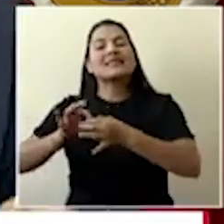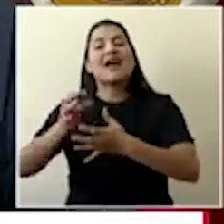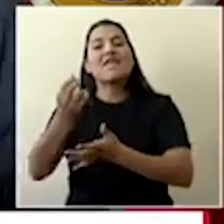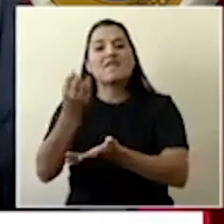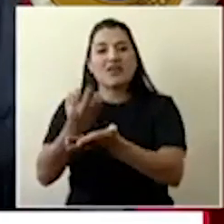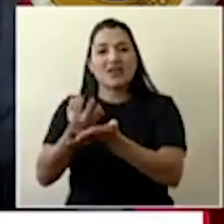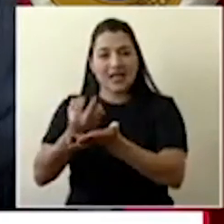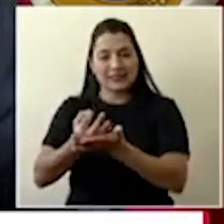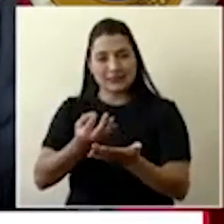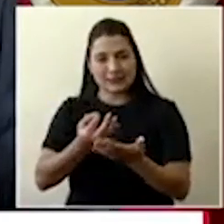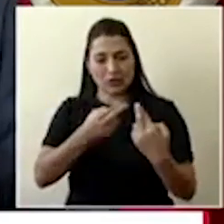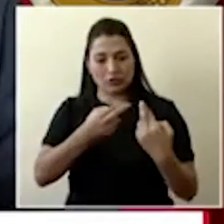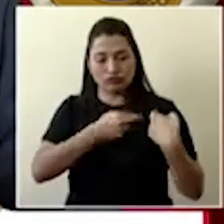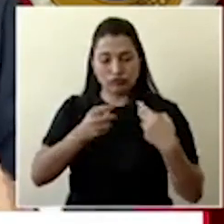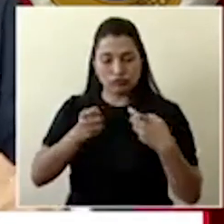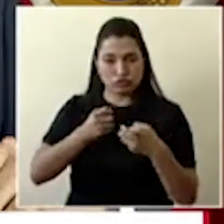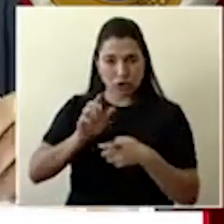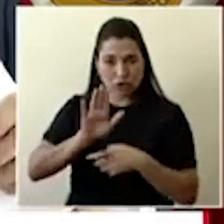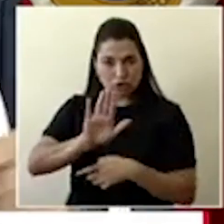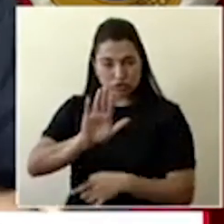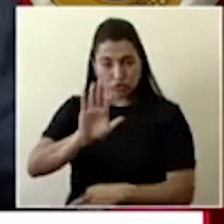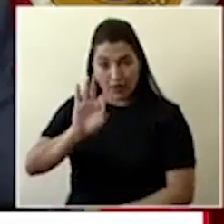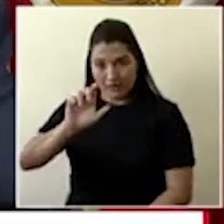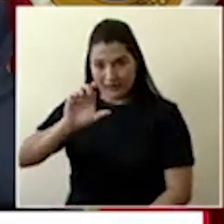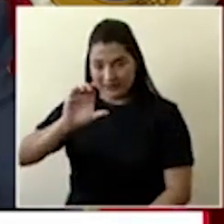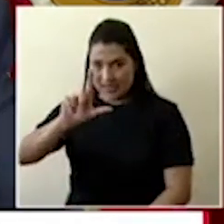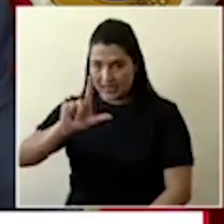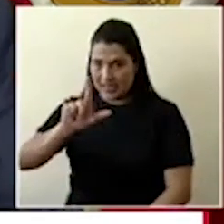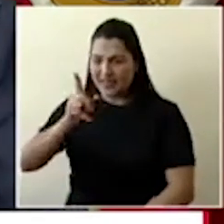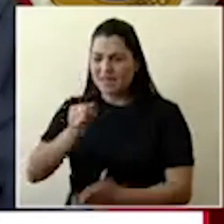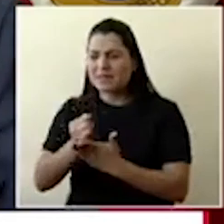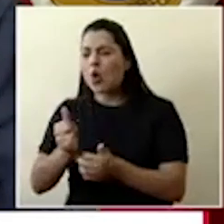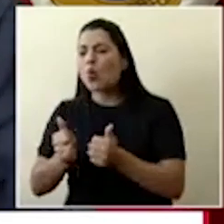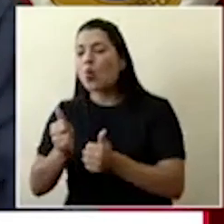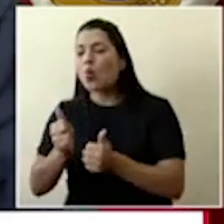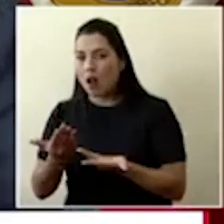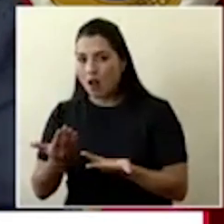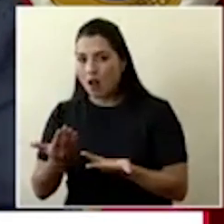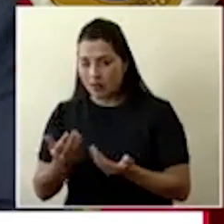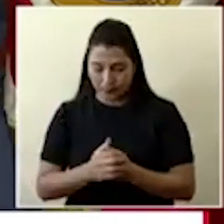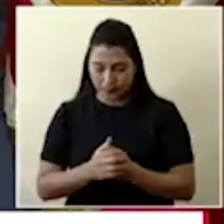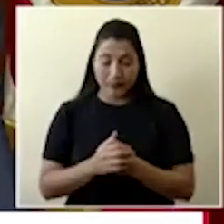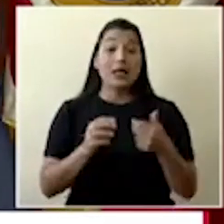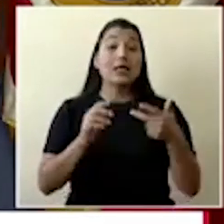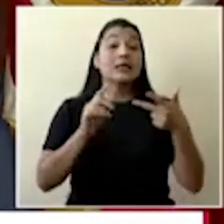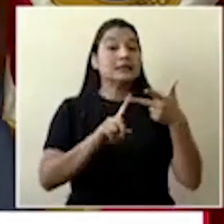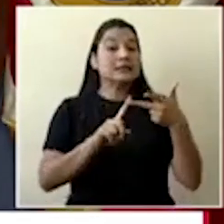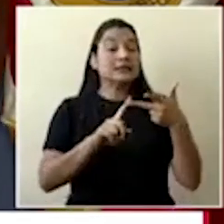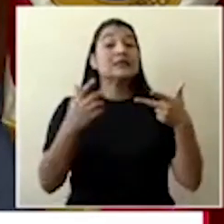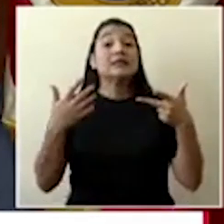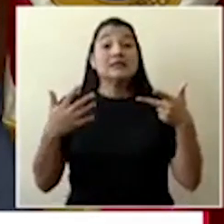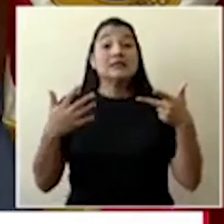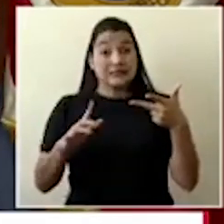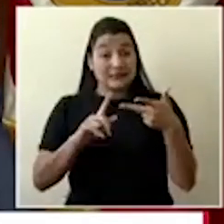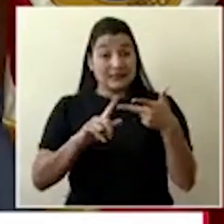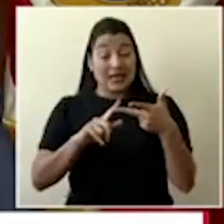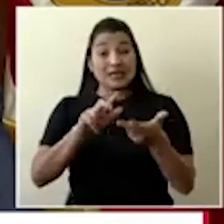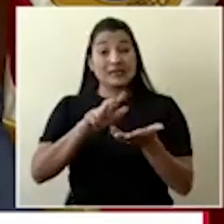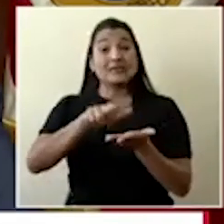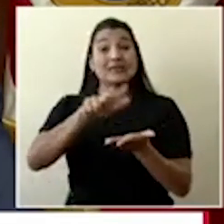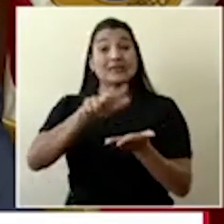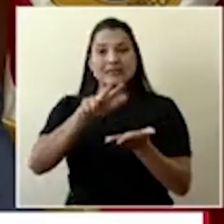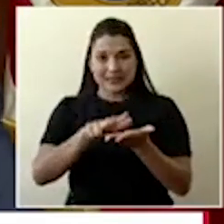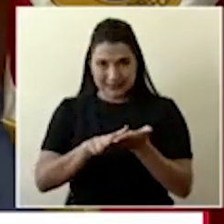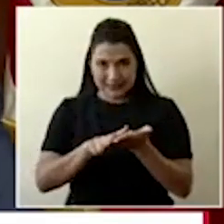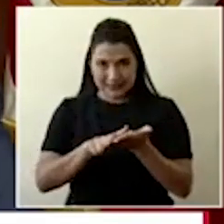Y el tercer punto es que, bueno, ya fue adjudicado la logística de